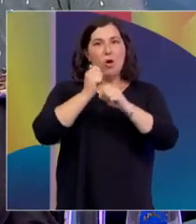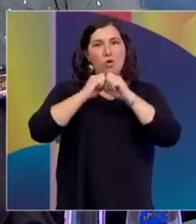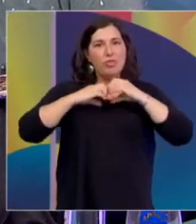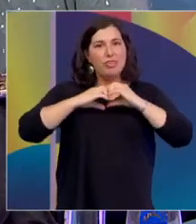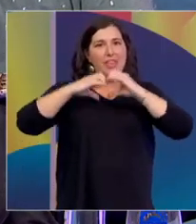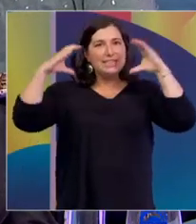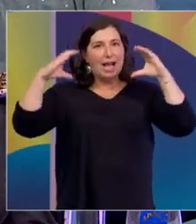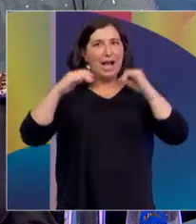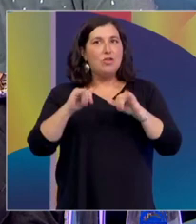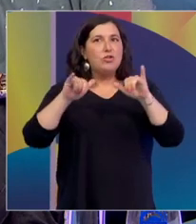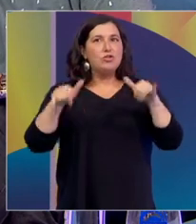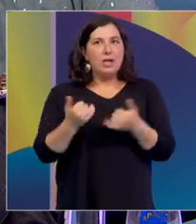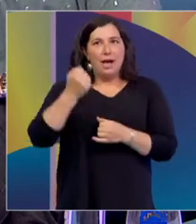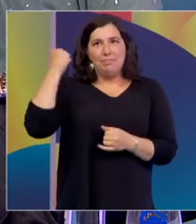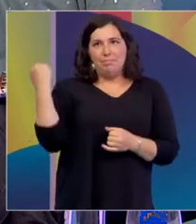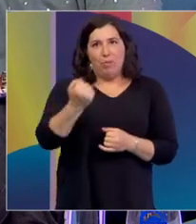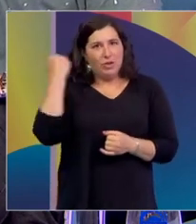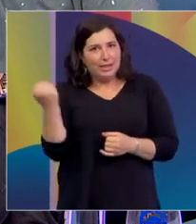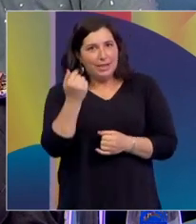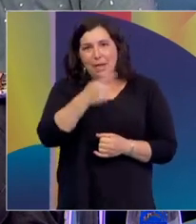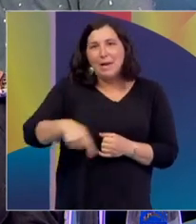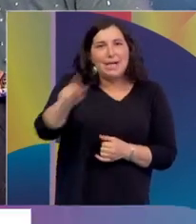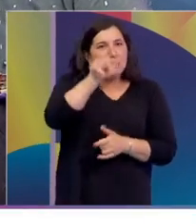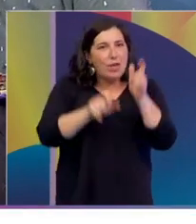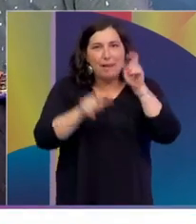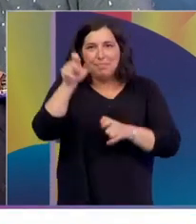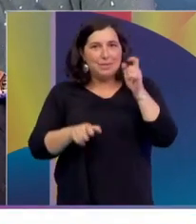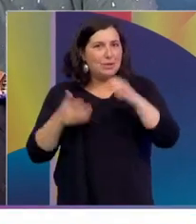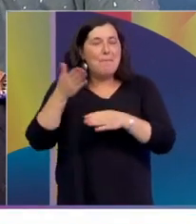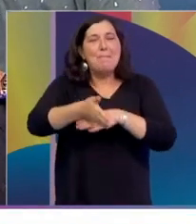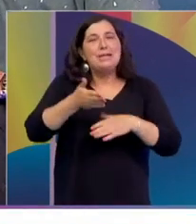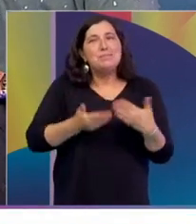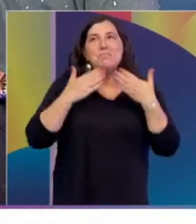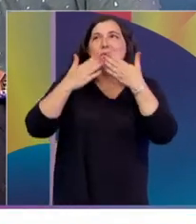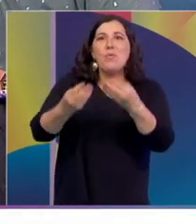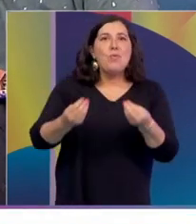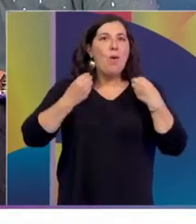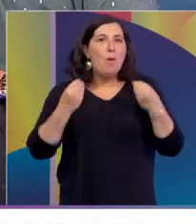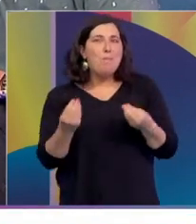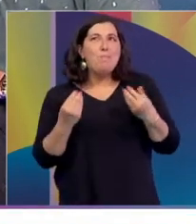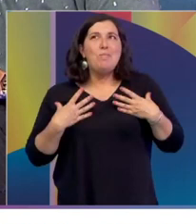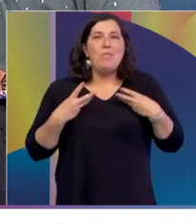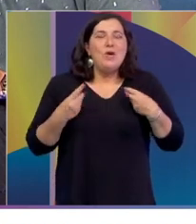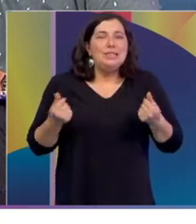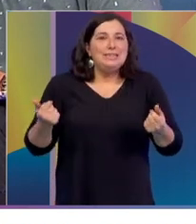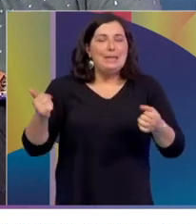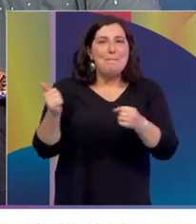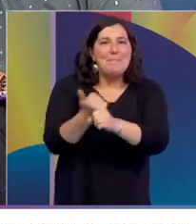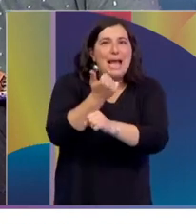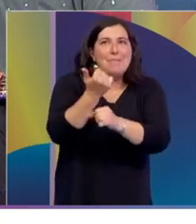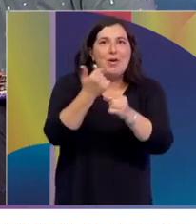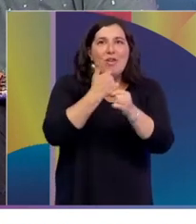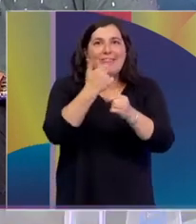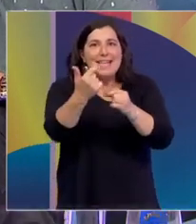todos aquellos que participan. Pero ¿cómo fue recibir el premio? Cuando dicen, bueno, el